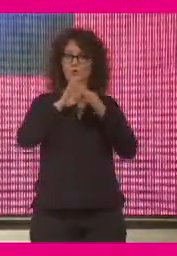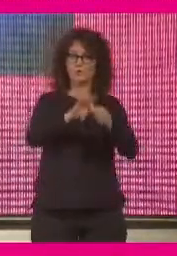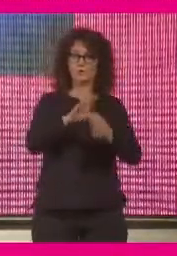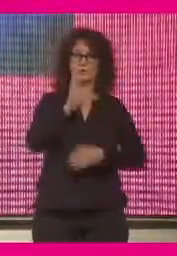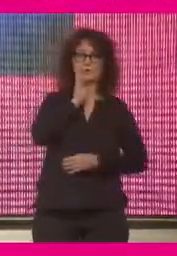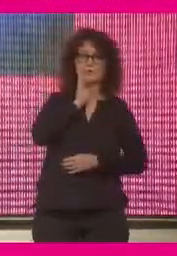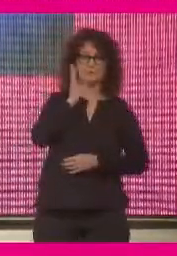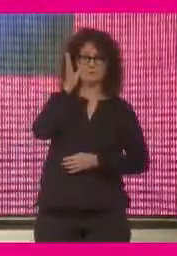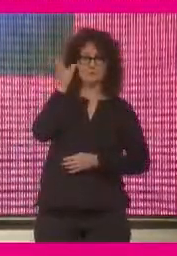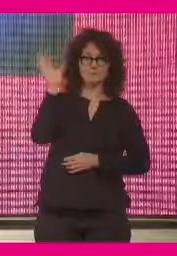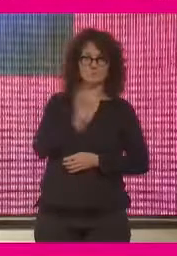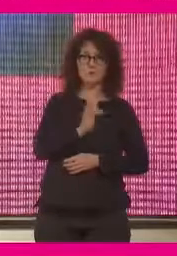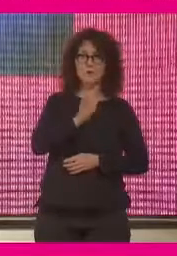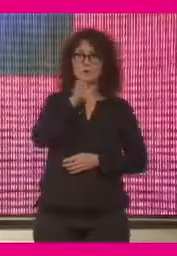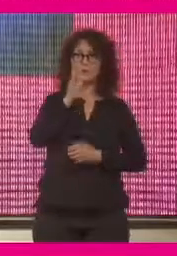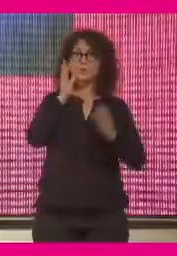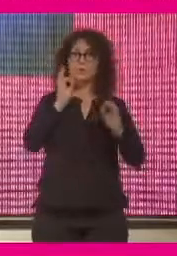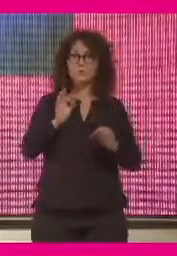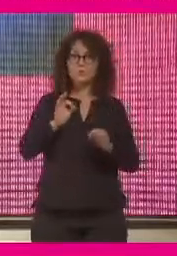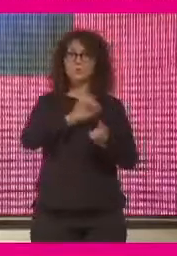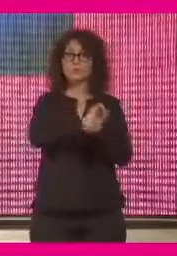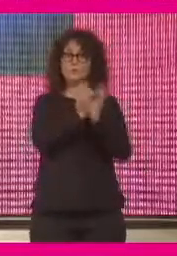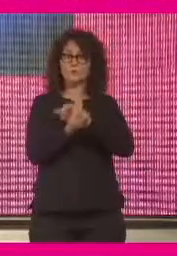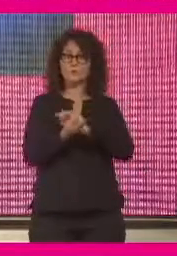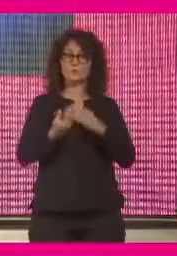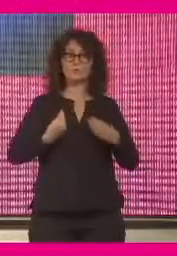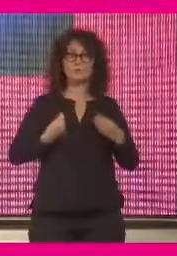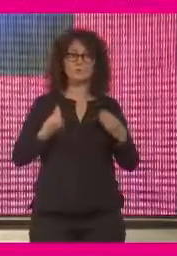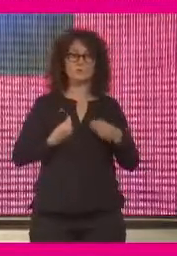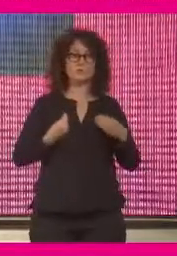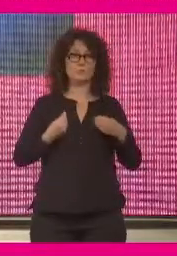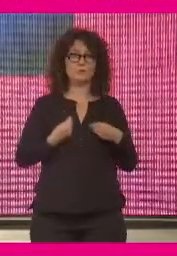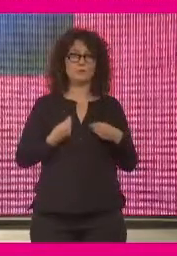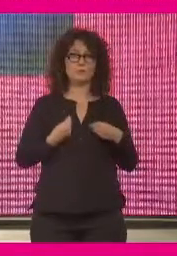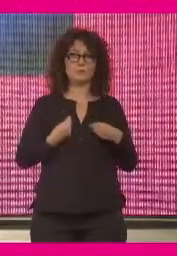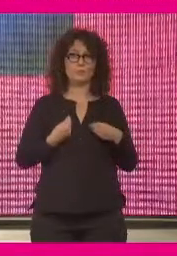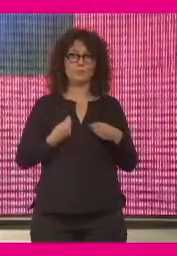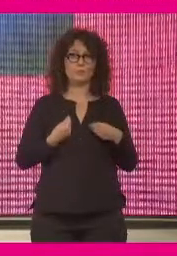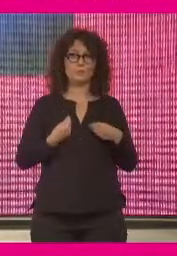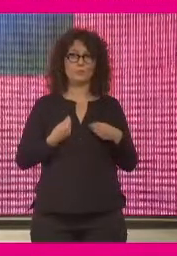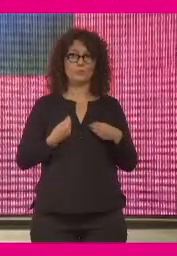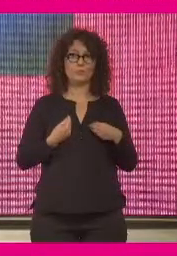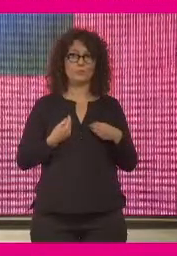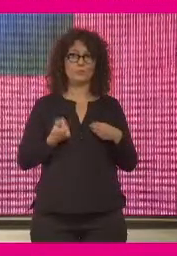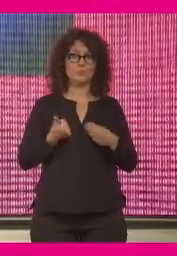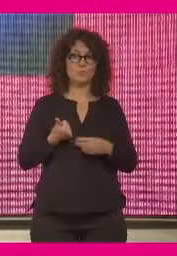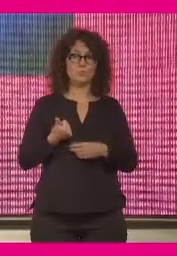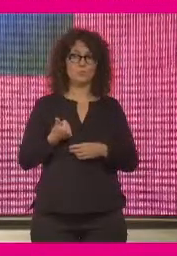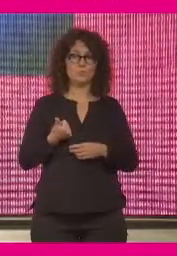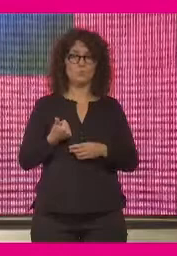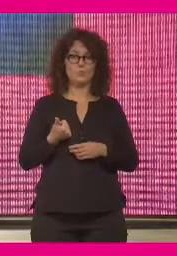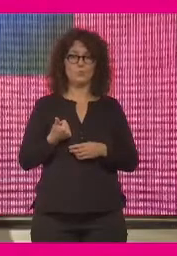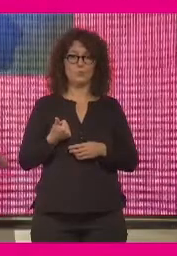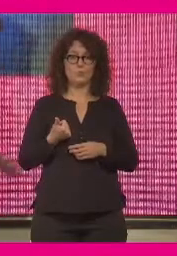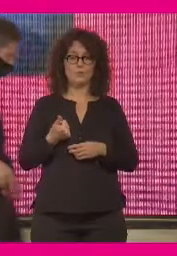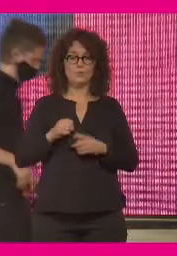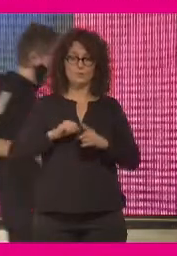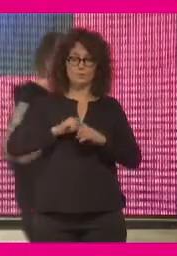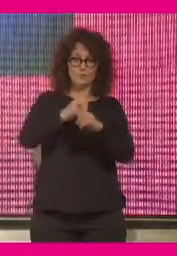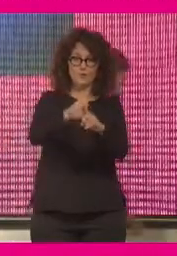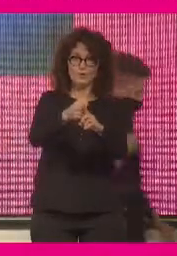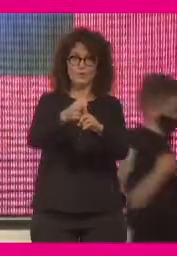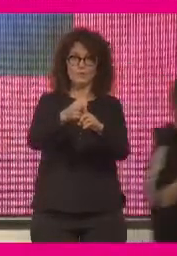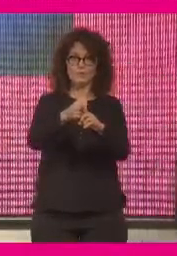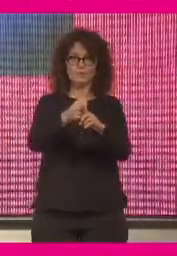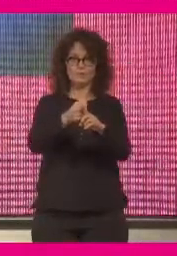estamos viviendo esos cambios que han sido forzados, pero lo primero que